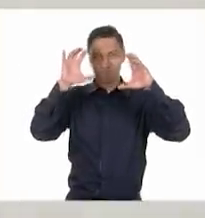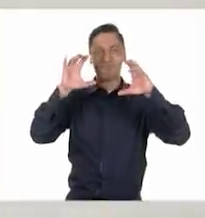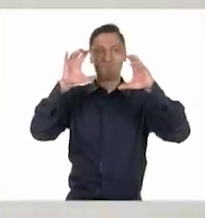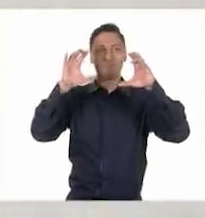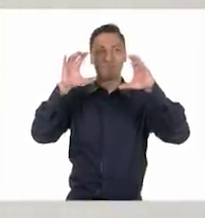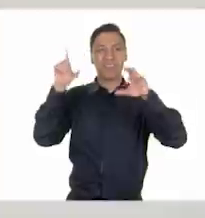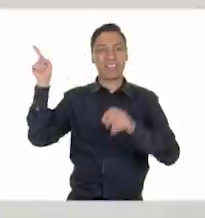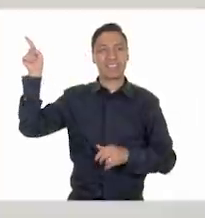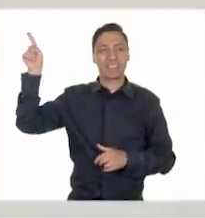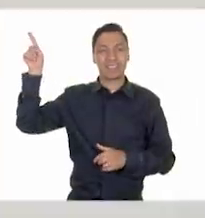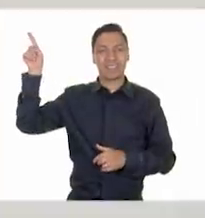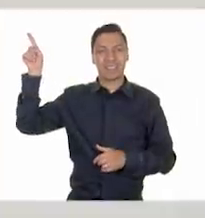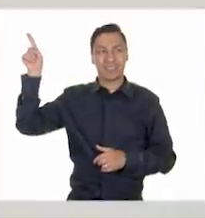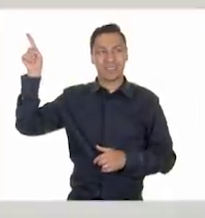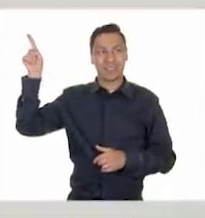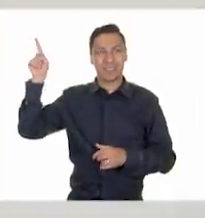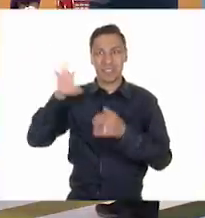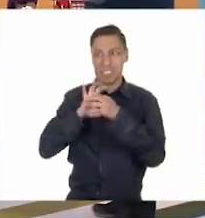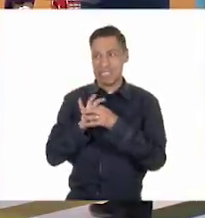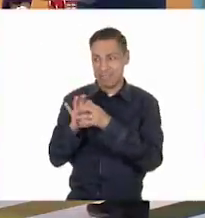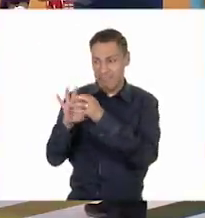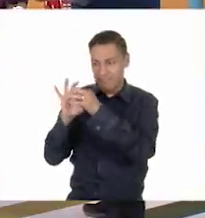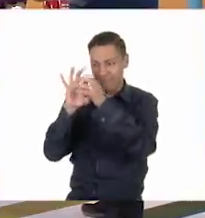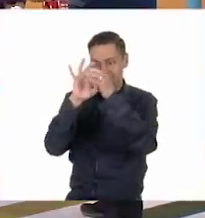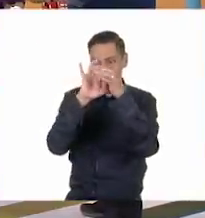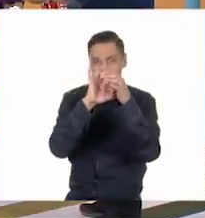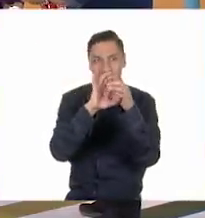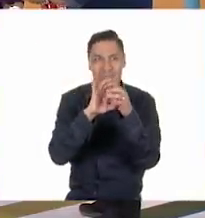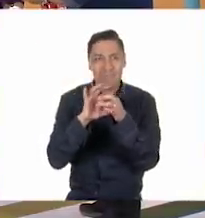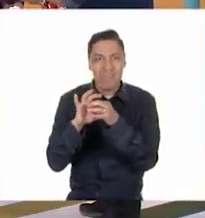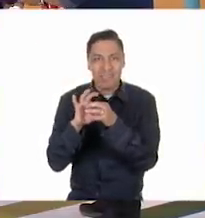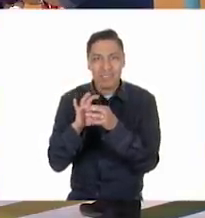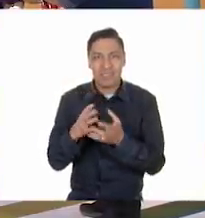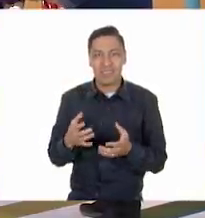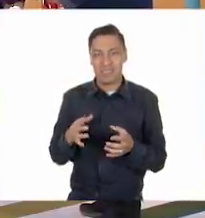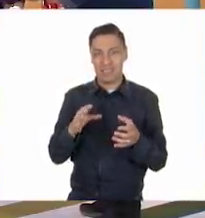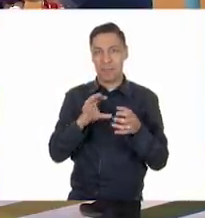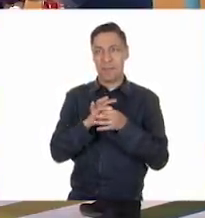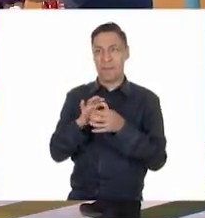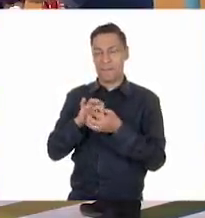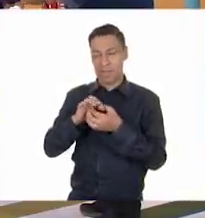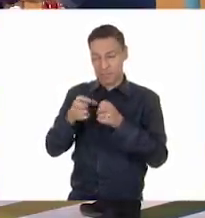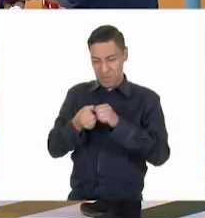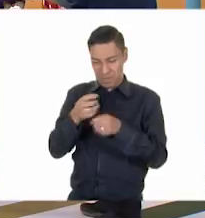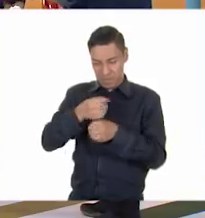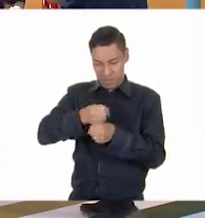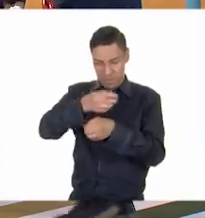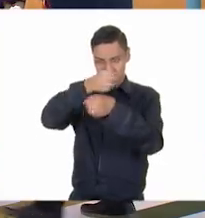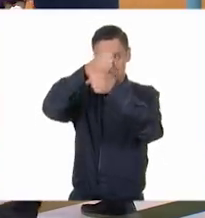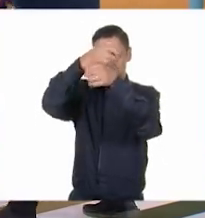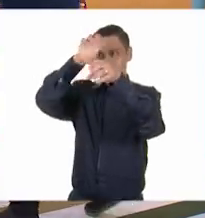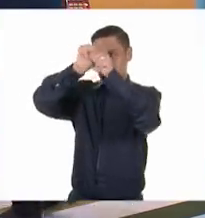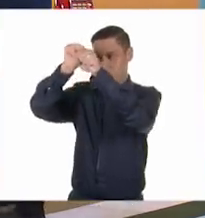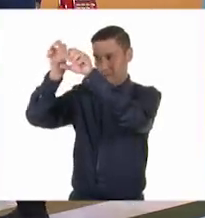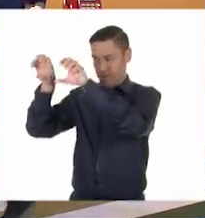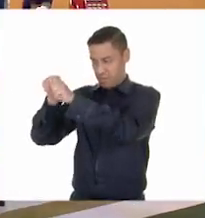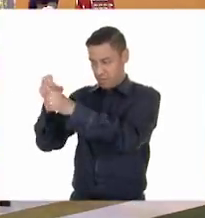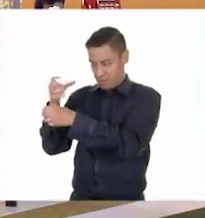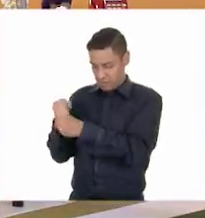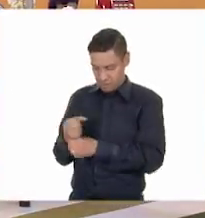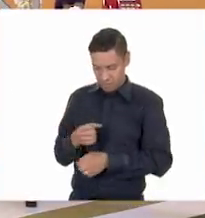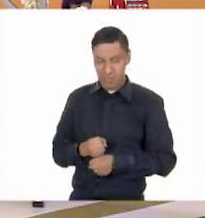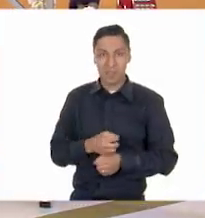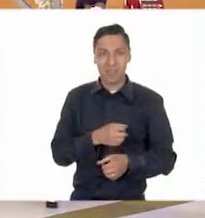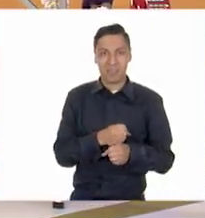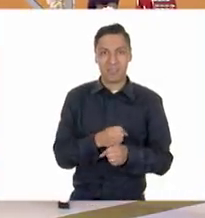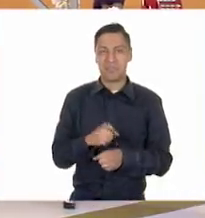Y yo tengo, ¿será esta parte? ¿Ustedes qué dicen? ¿Sí? Tal vez. Mira, creo que yo